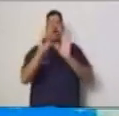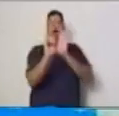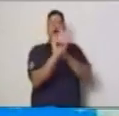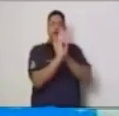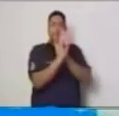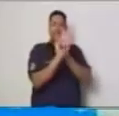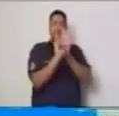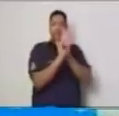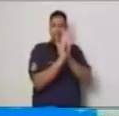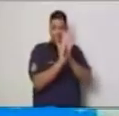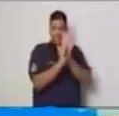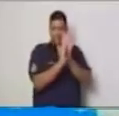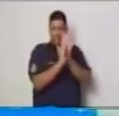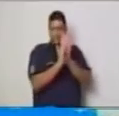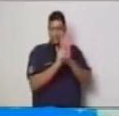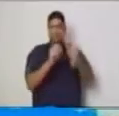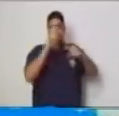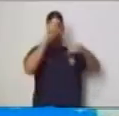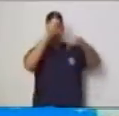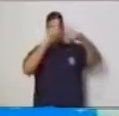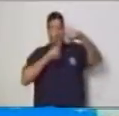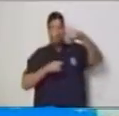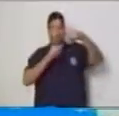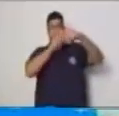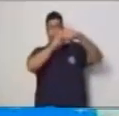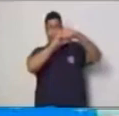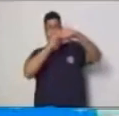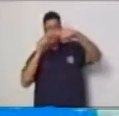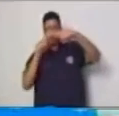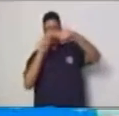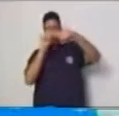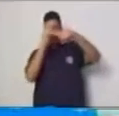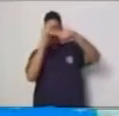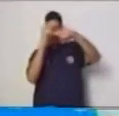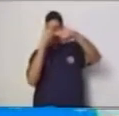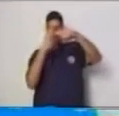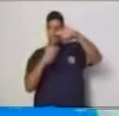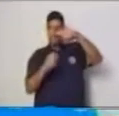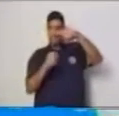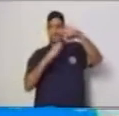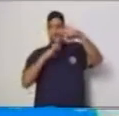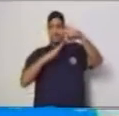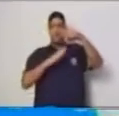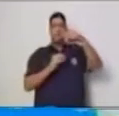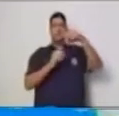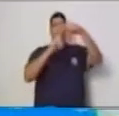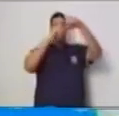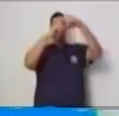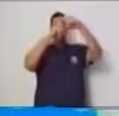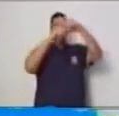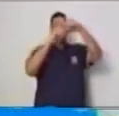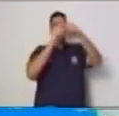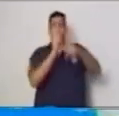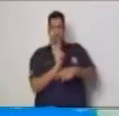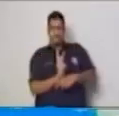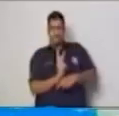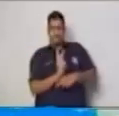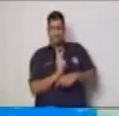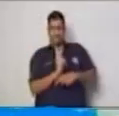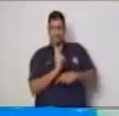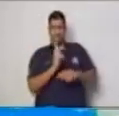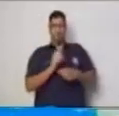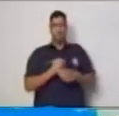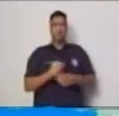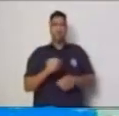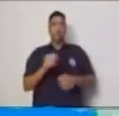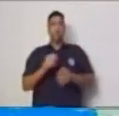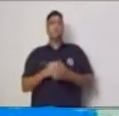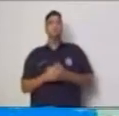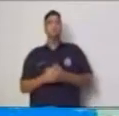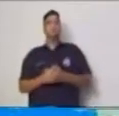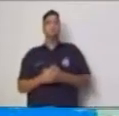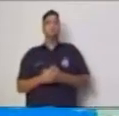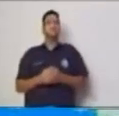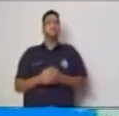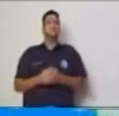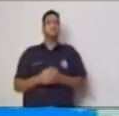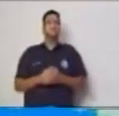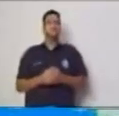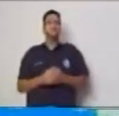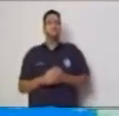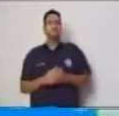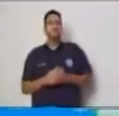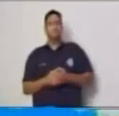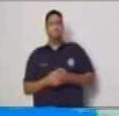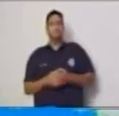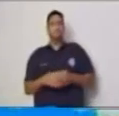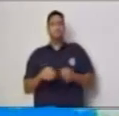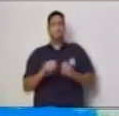en el plano cartesiano las variables X y las variables Y o también conocidas como abscisas y